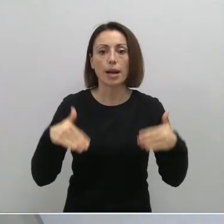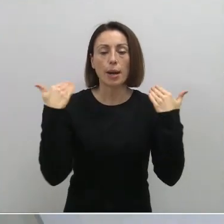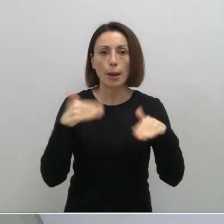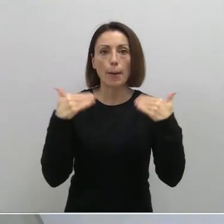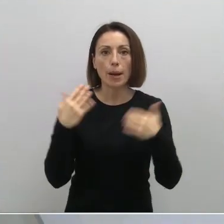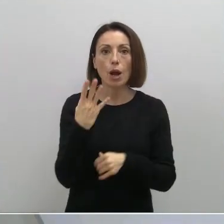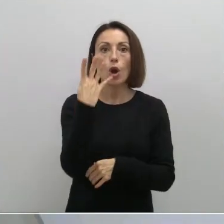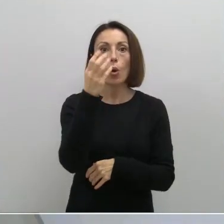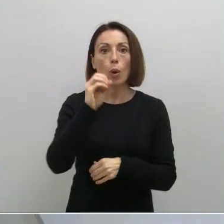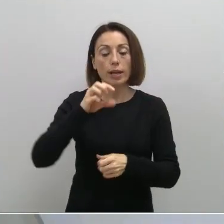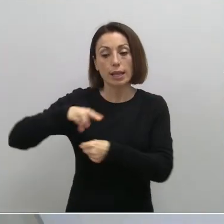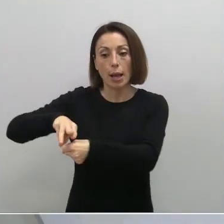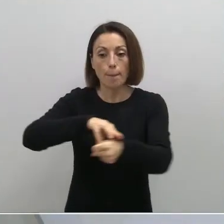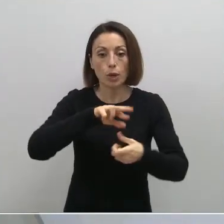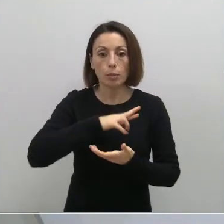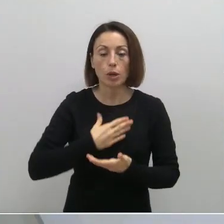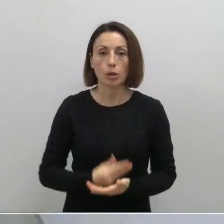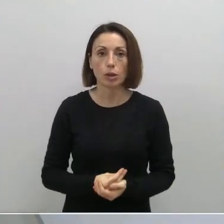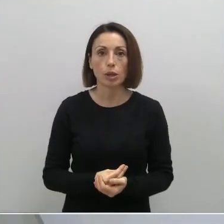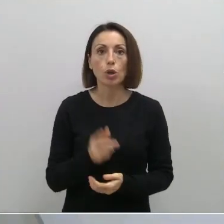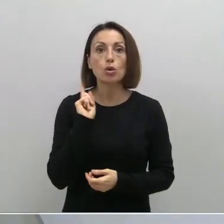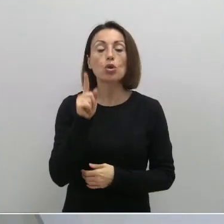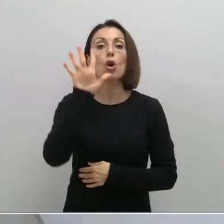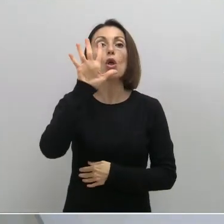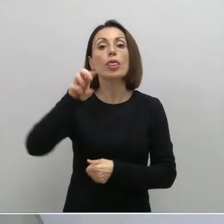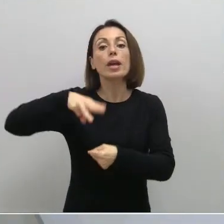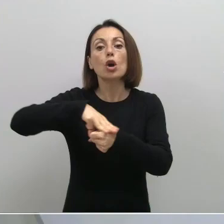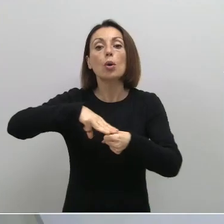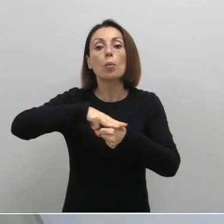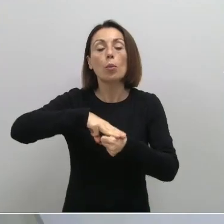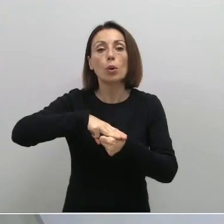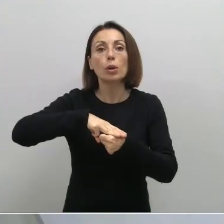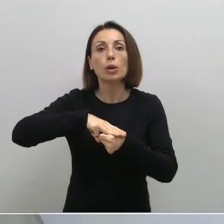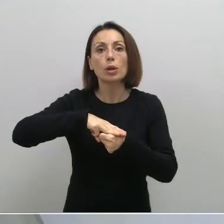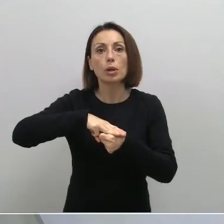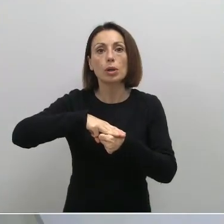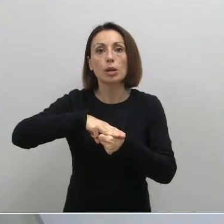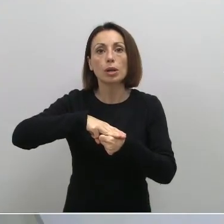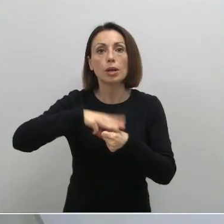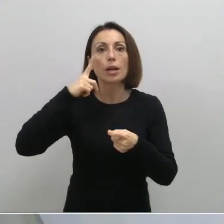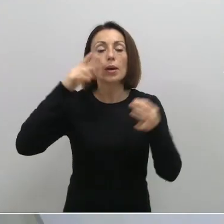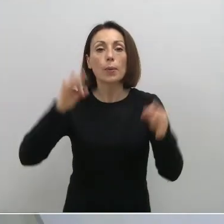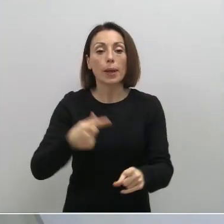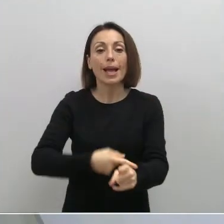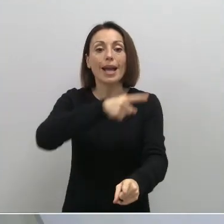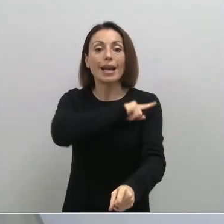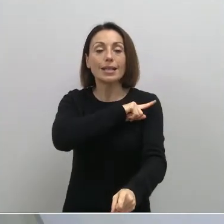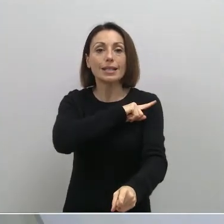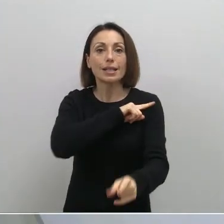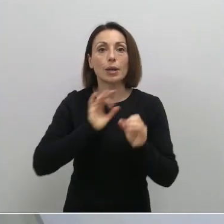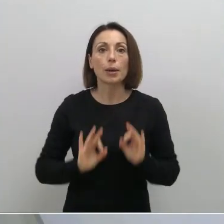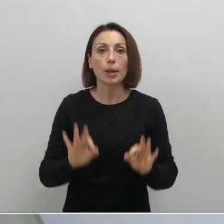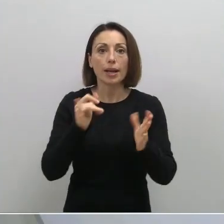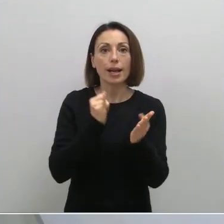40 municipios de la región. Tan solo cinco municipios de la región se situarían en un nivel de alerta extremo. Nos referimos en